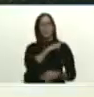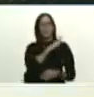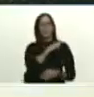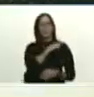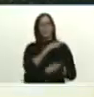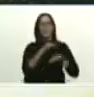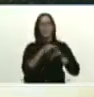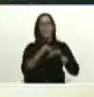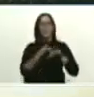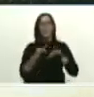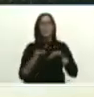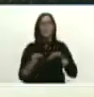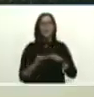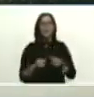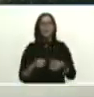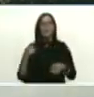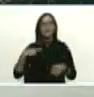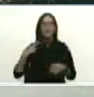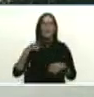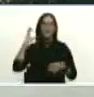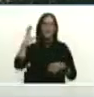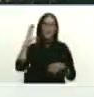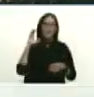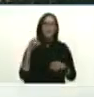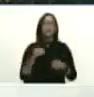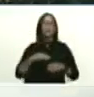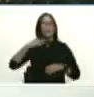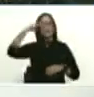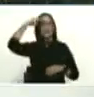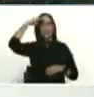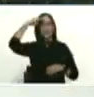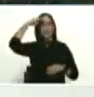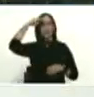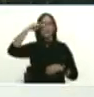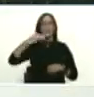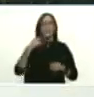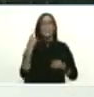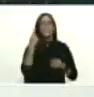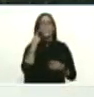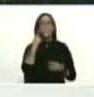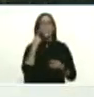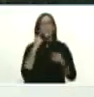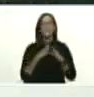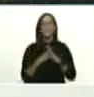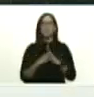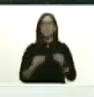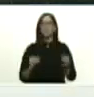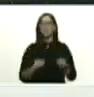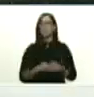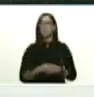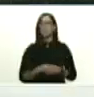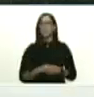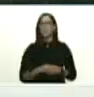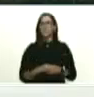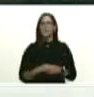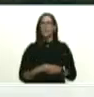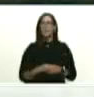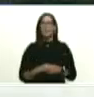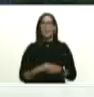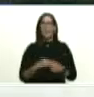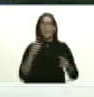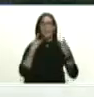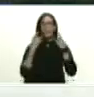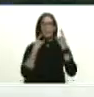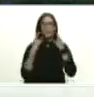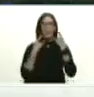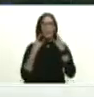regionales del país y la fuerza armada pendiente de todo pendiente de todo activado